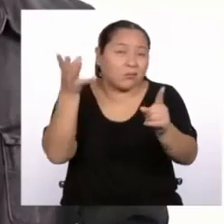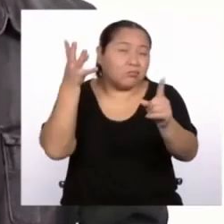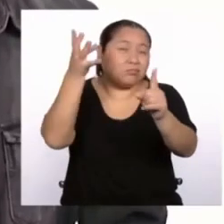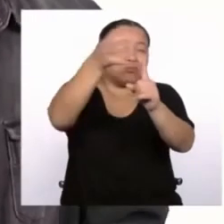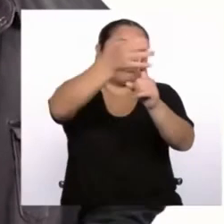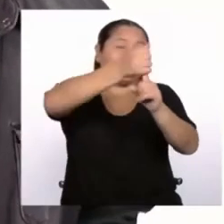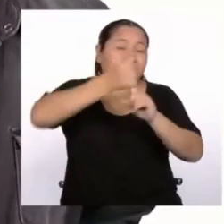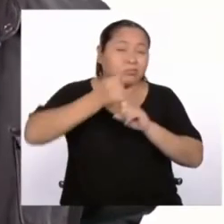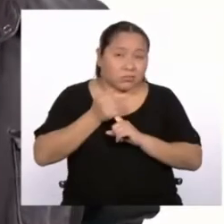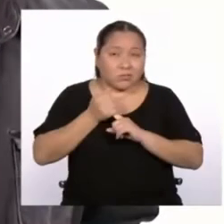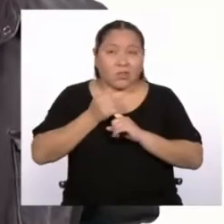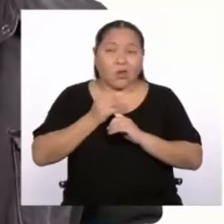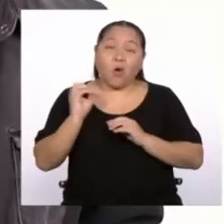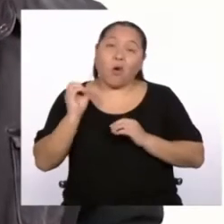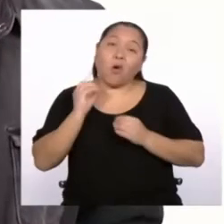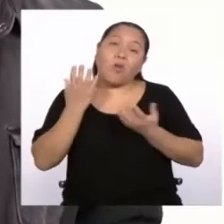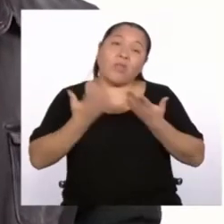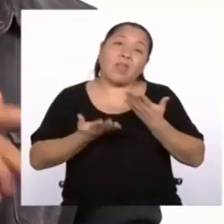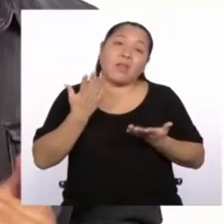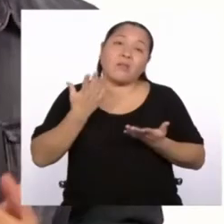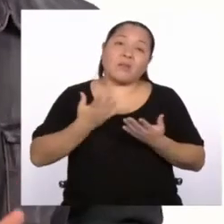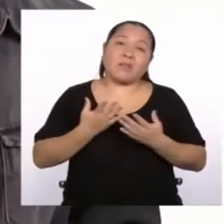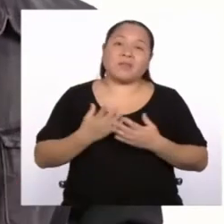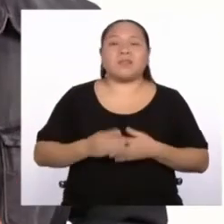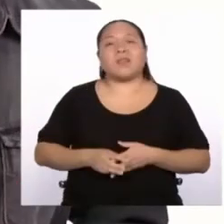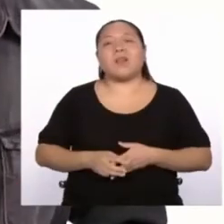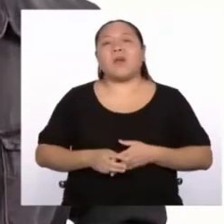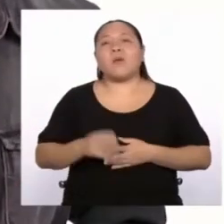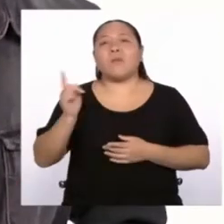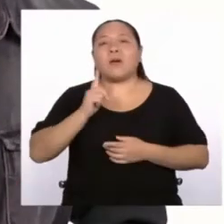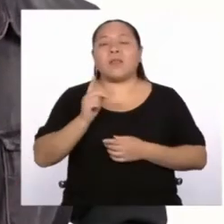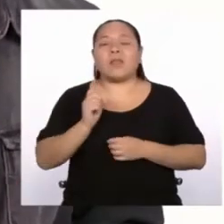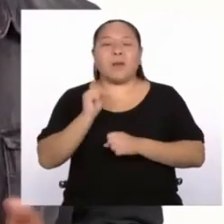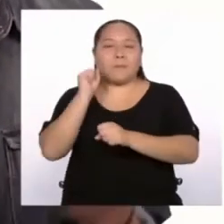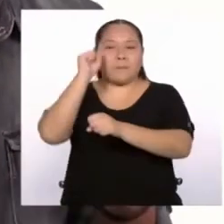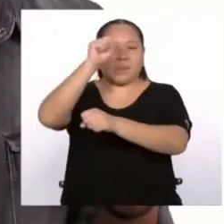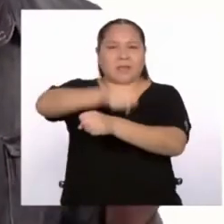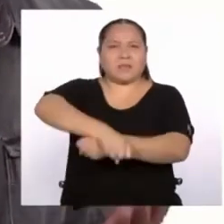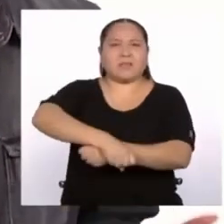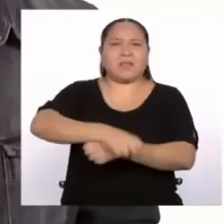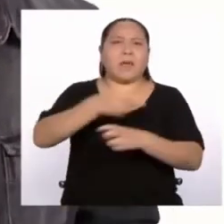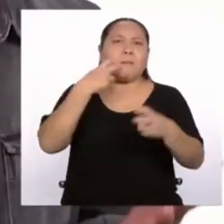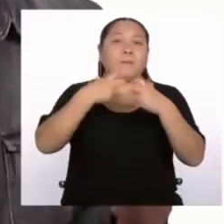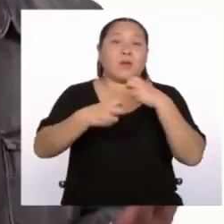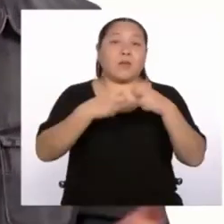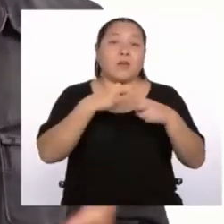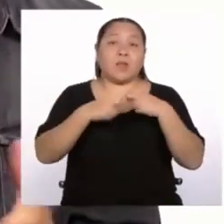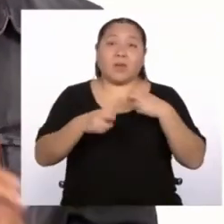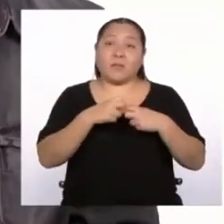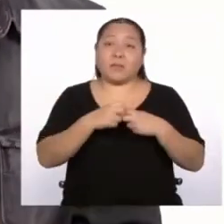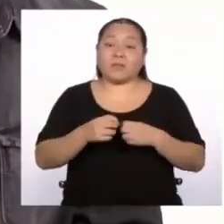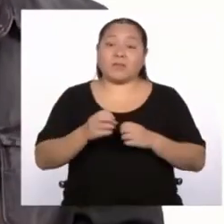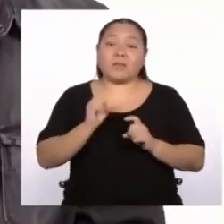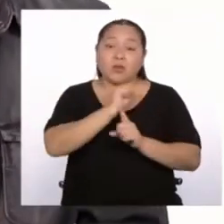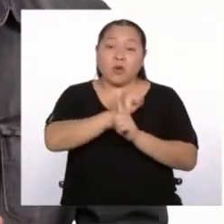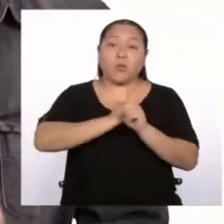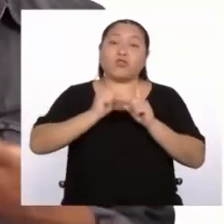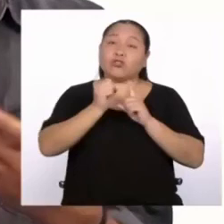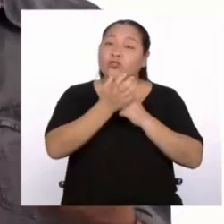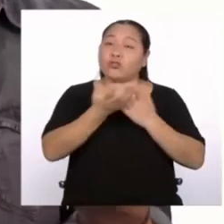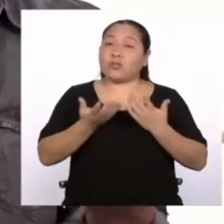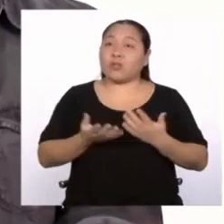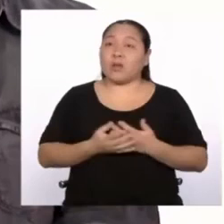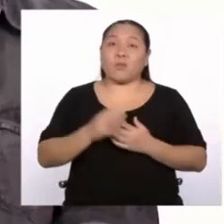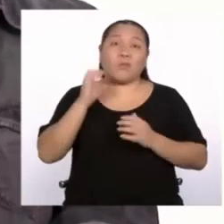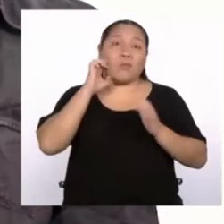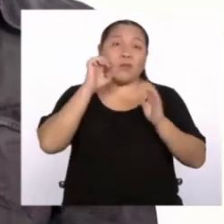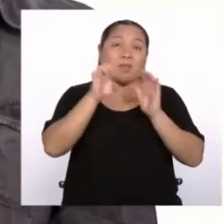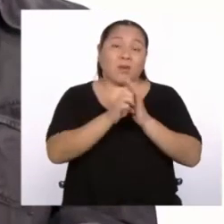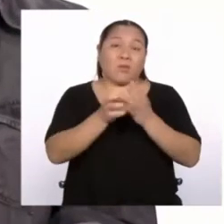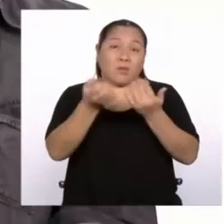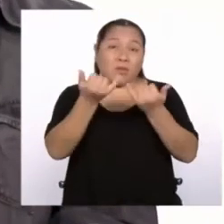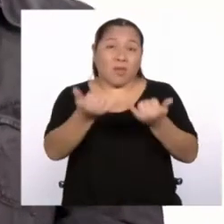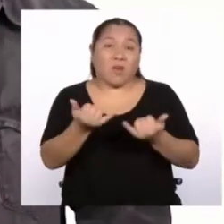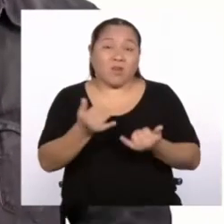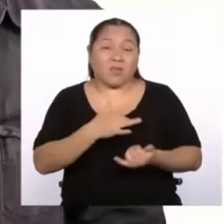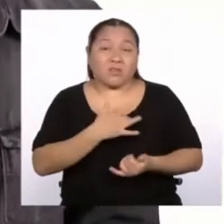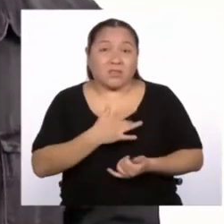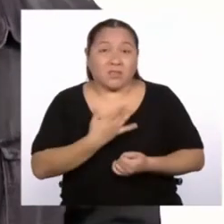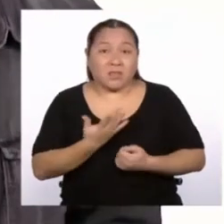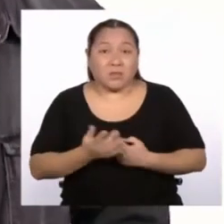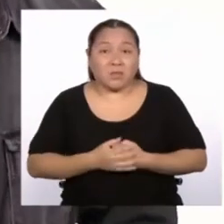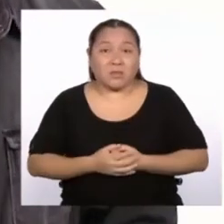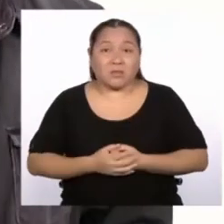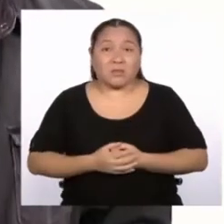objetivos, o incluso para salir de las adversidades que hemos enfrentado como sociedad, como la que vivimos hoy en día.